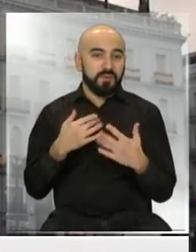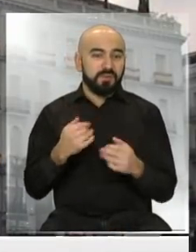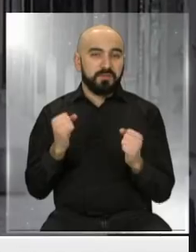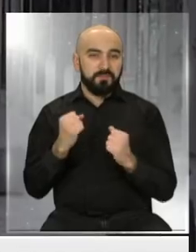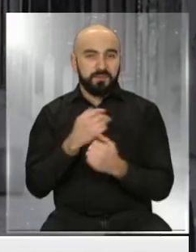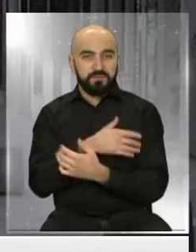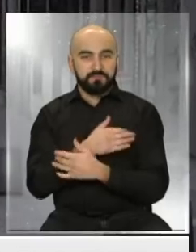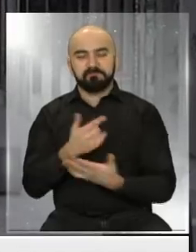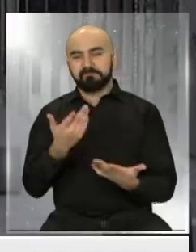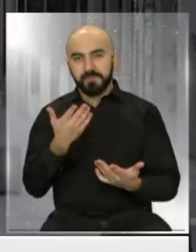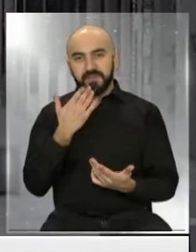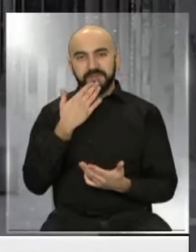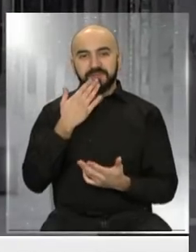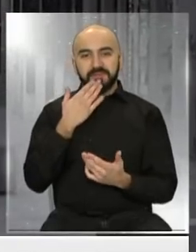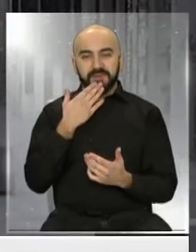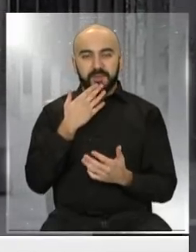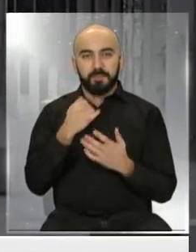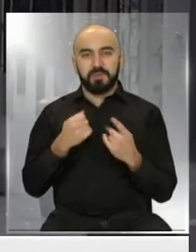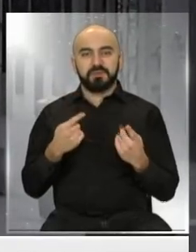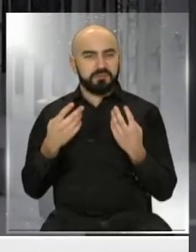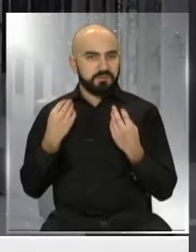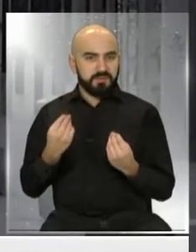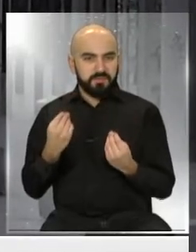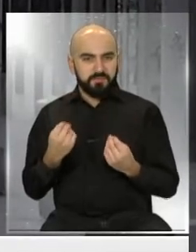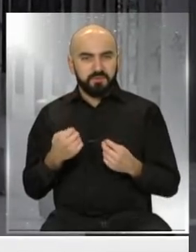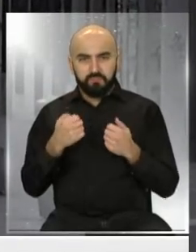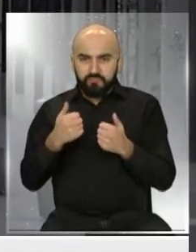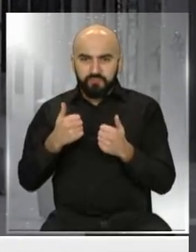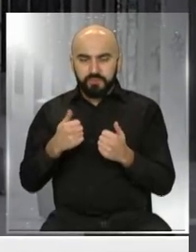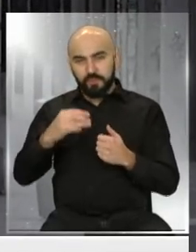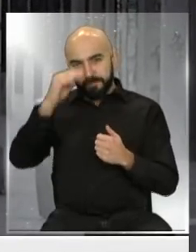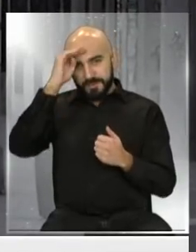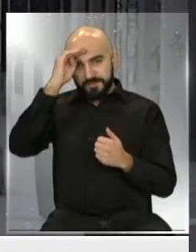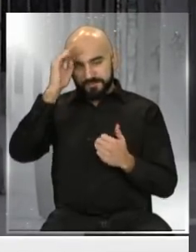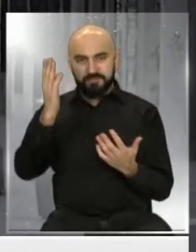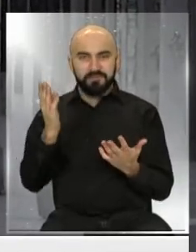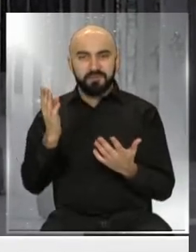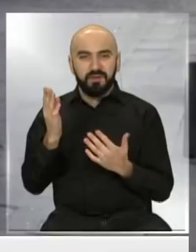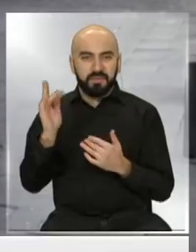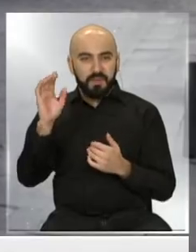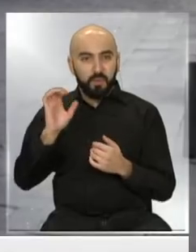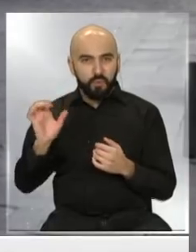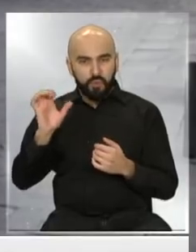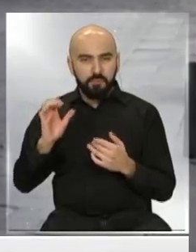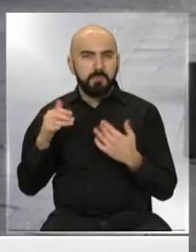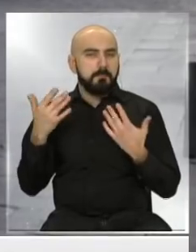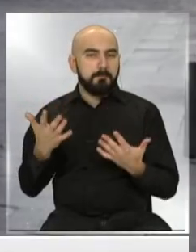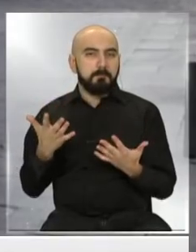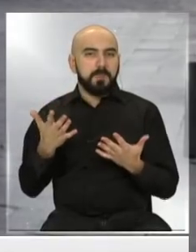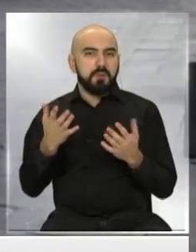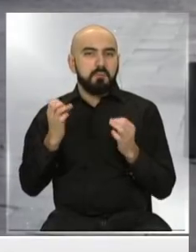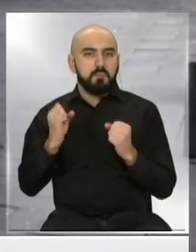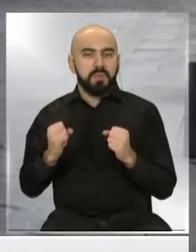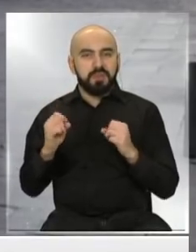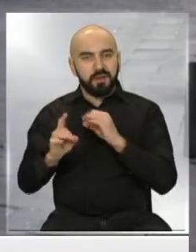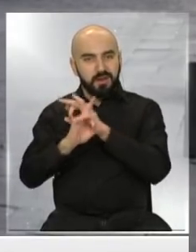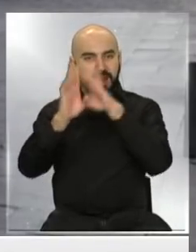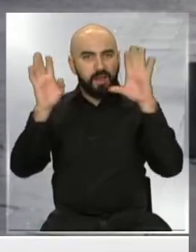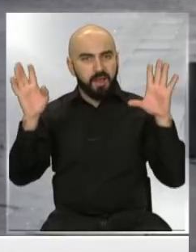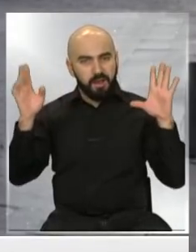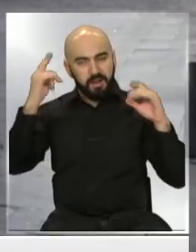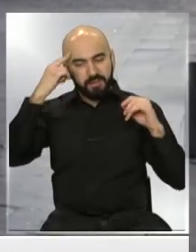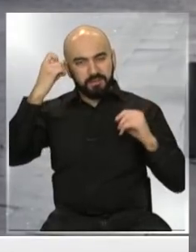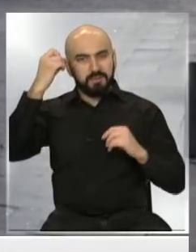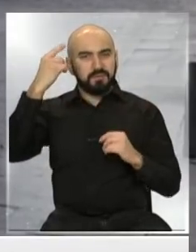Ahora, también nos va a servir mucho la experiencia del hemisferio norte para poder tener claridad respecto de cómo se